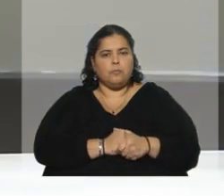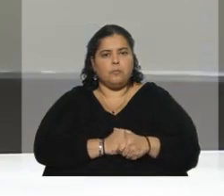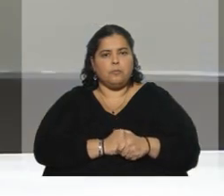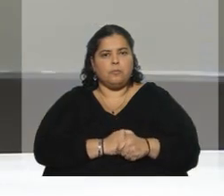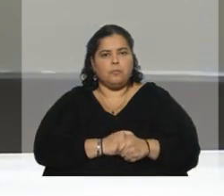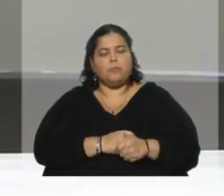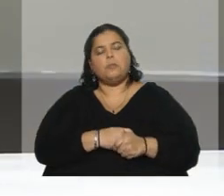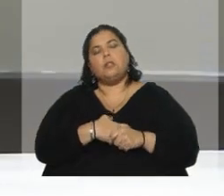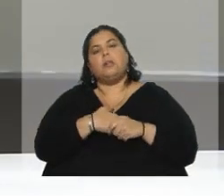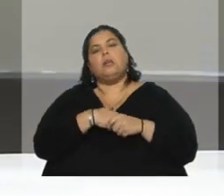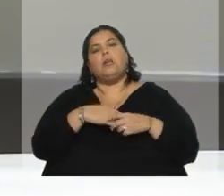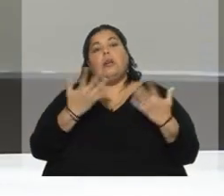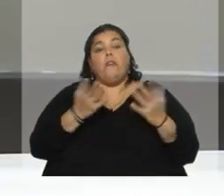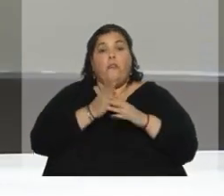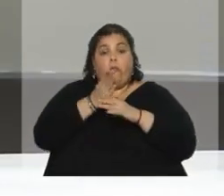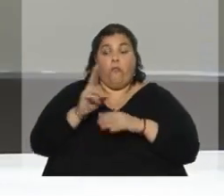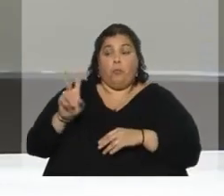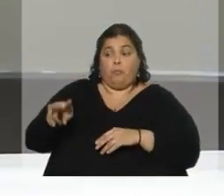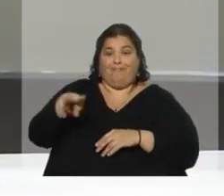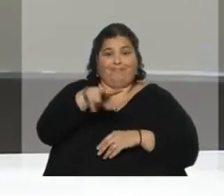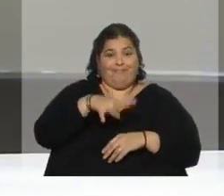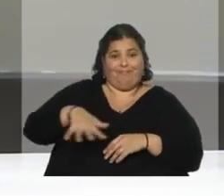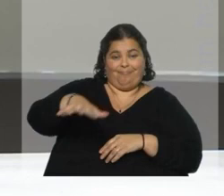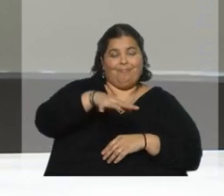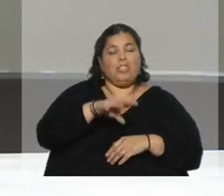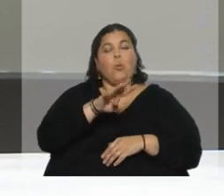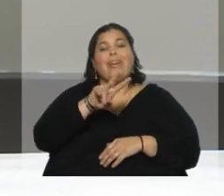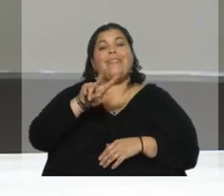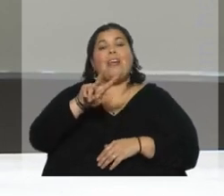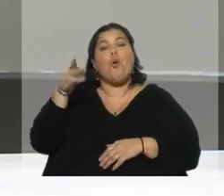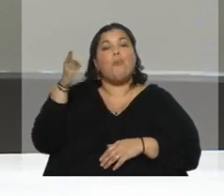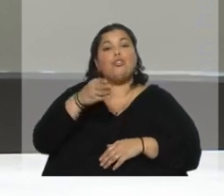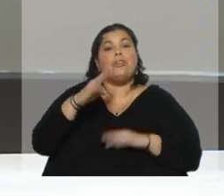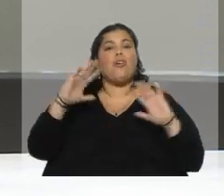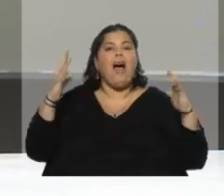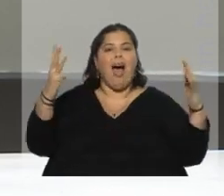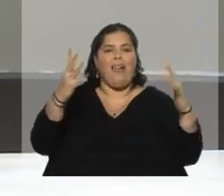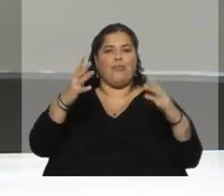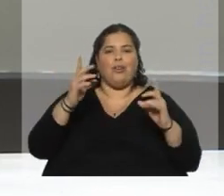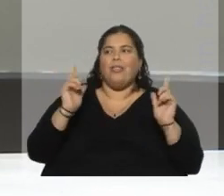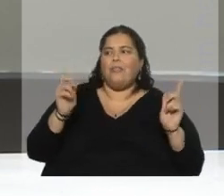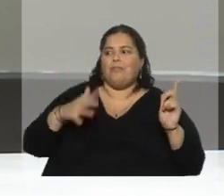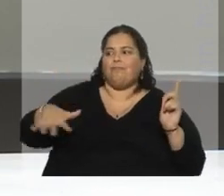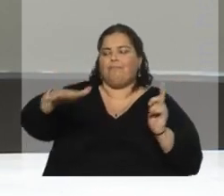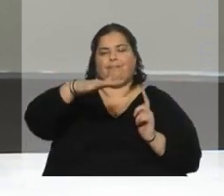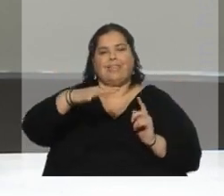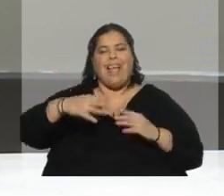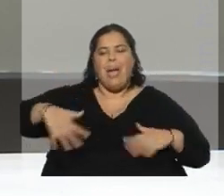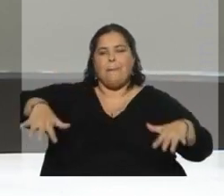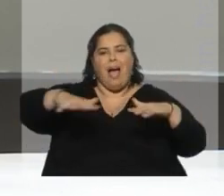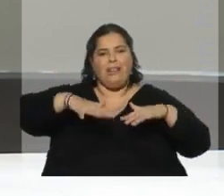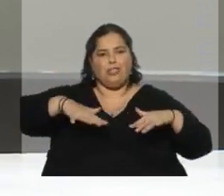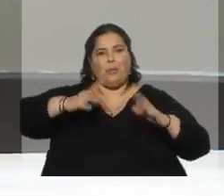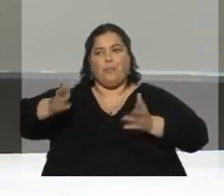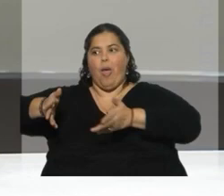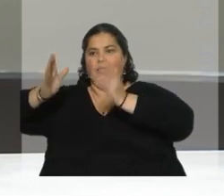Bueno, estuvimos recorriendo el predio, el 42% está destinado a áreas verdes y esparcimiento. Los espacios, además, nos decía, entre cada uno